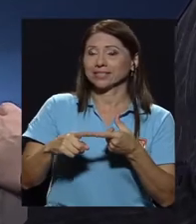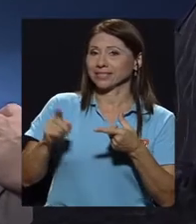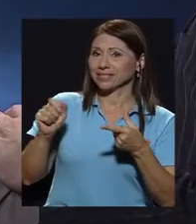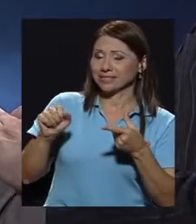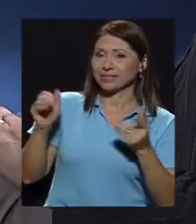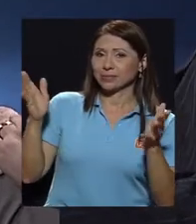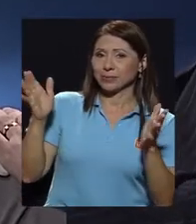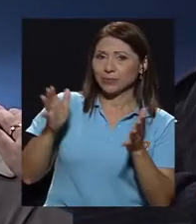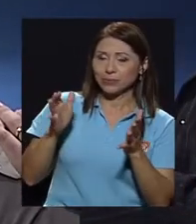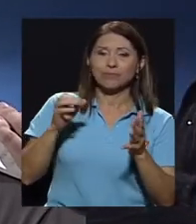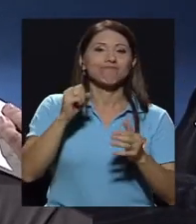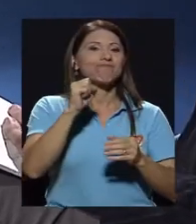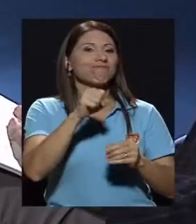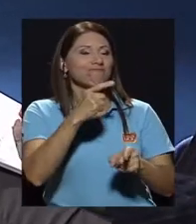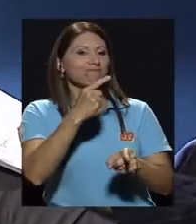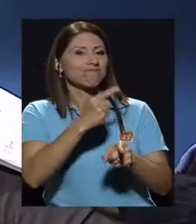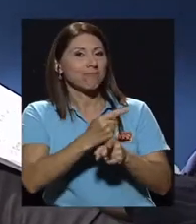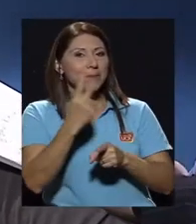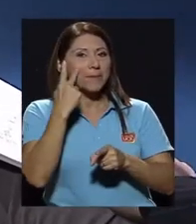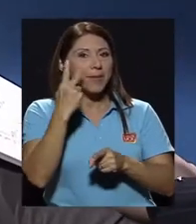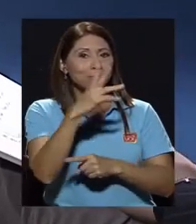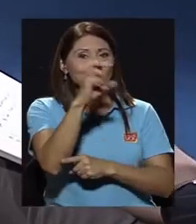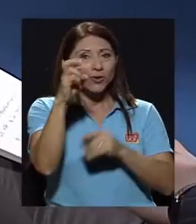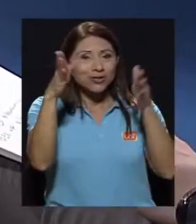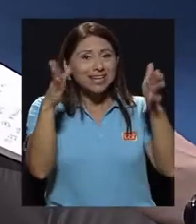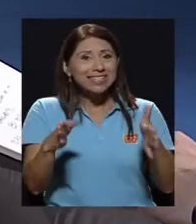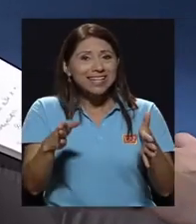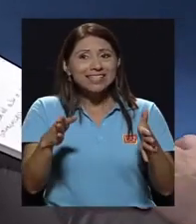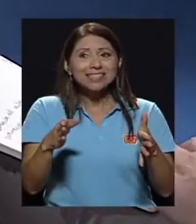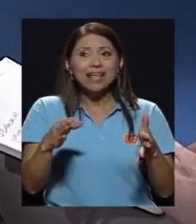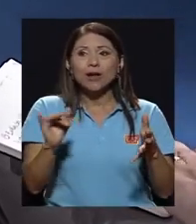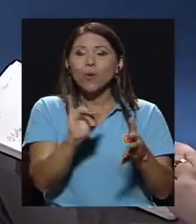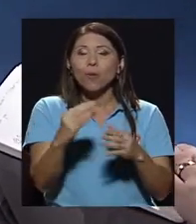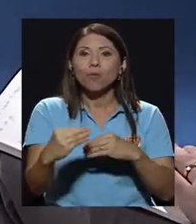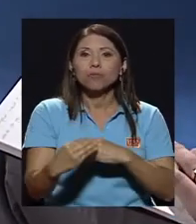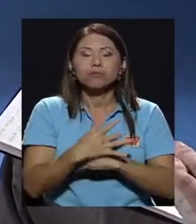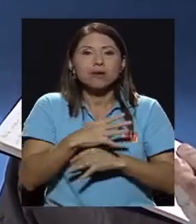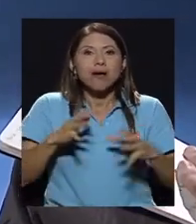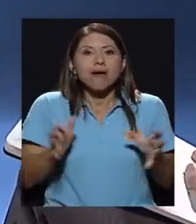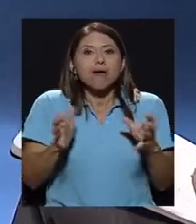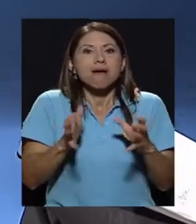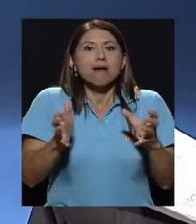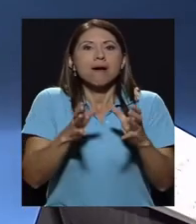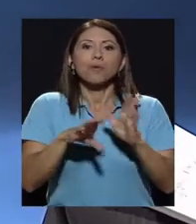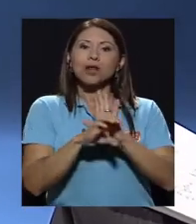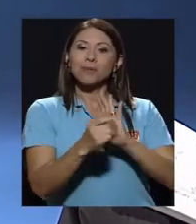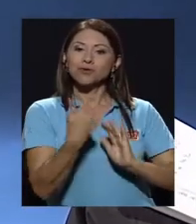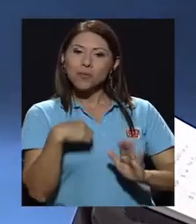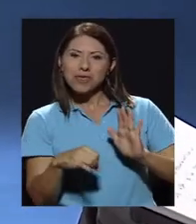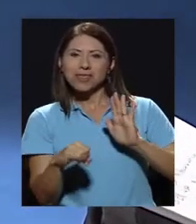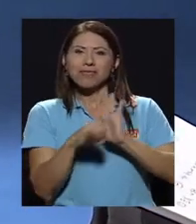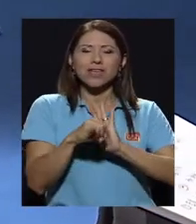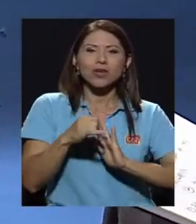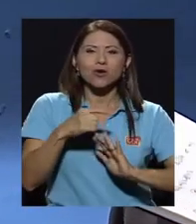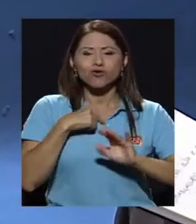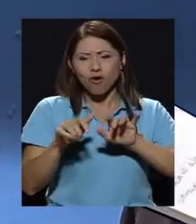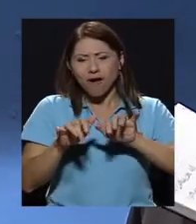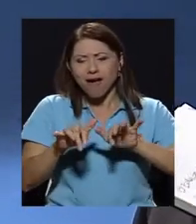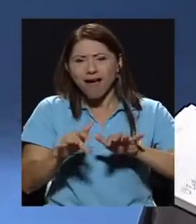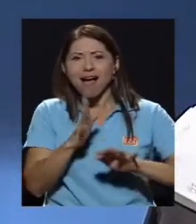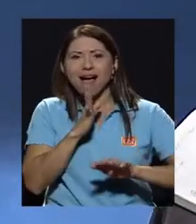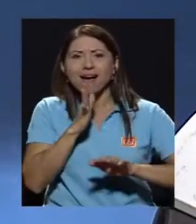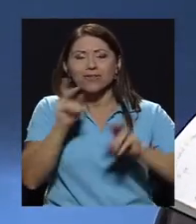el costarricense es muy, precisamente, muy esfervescente, ¿verdad? Es como, me identifico, hablo del tema,